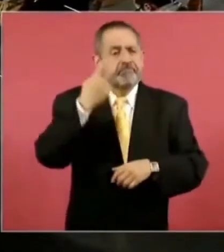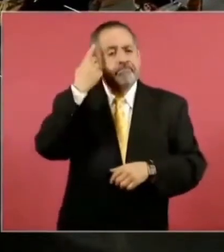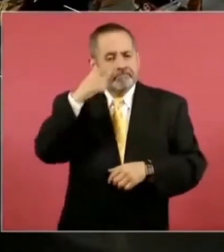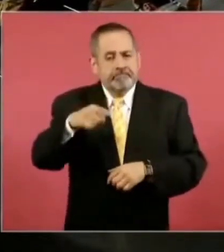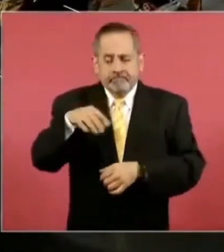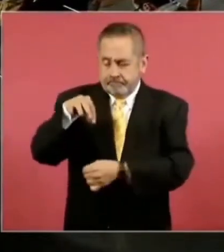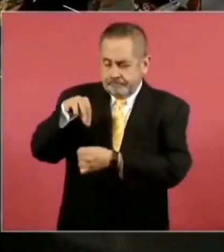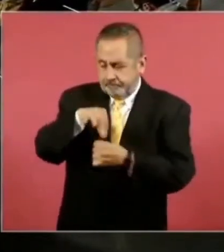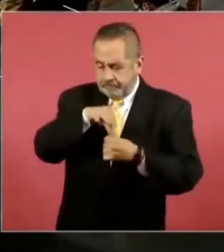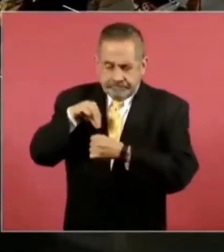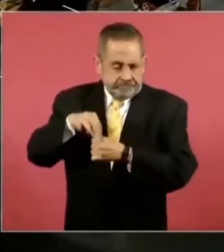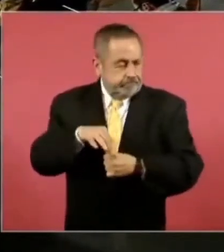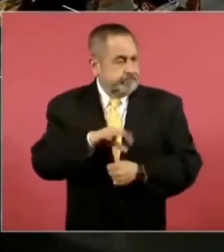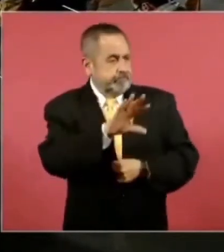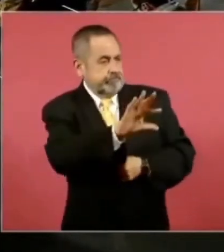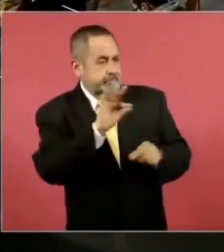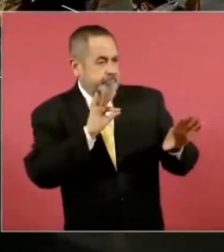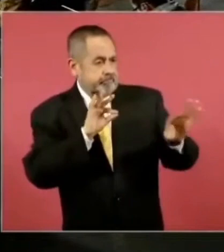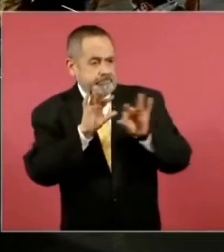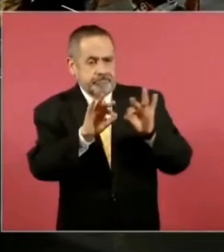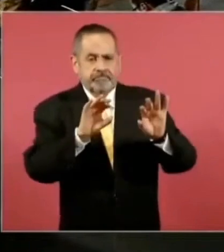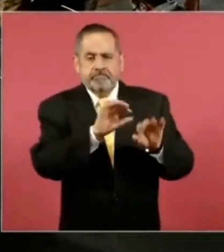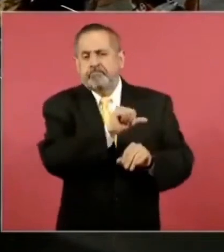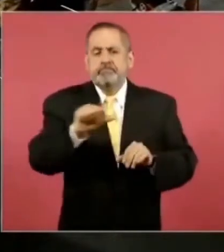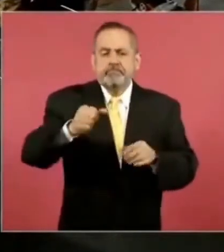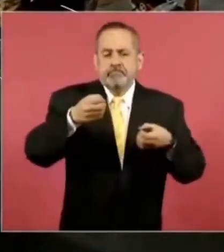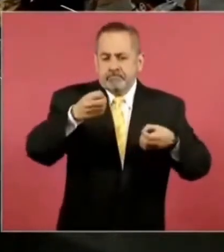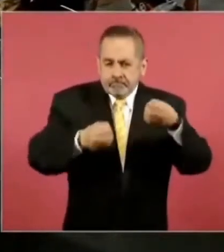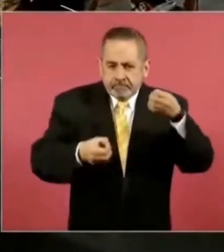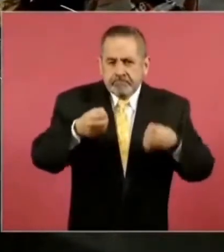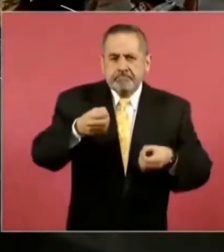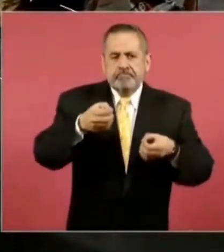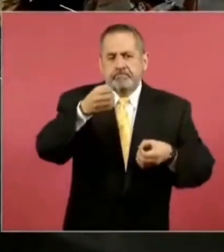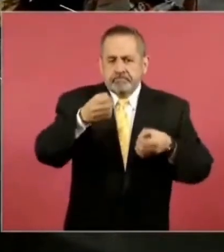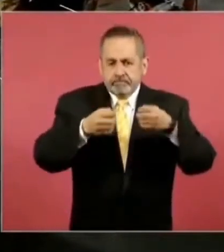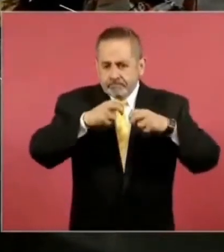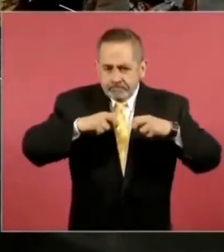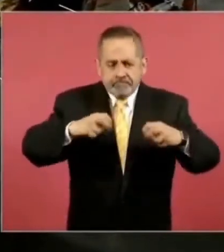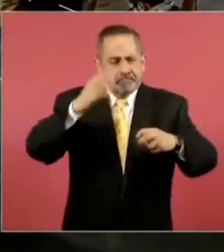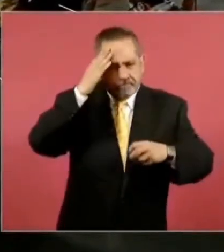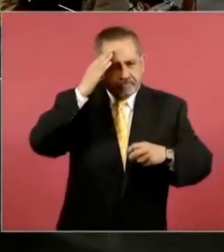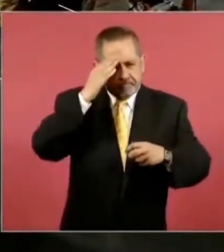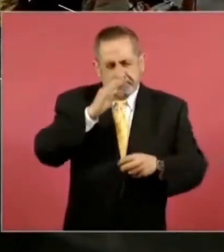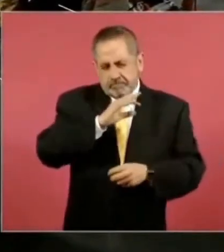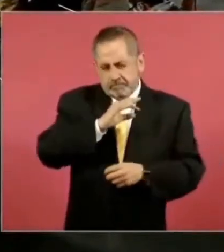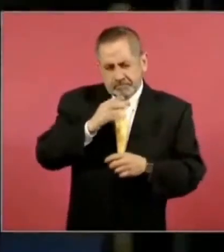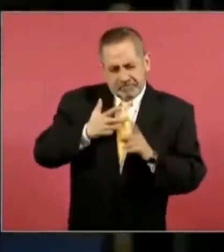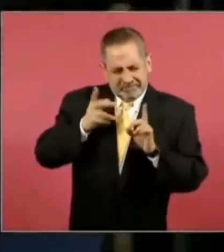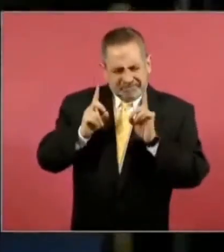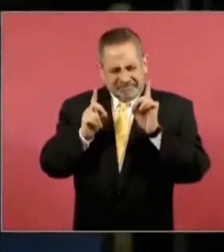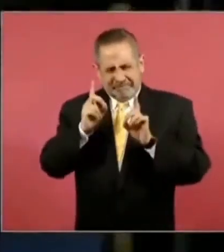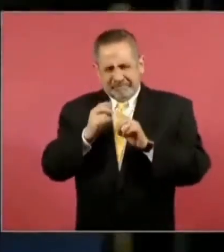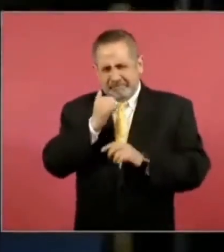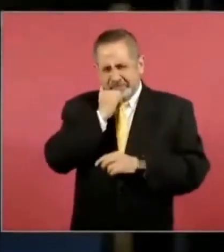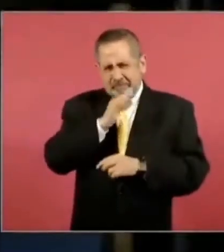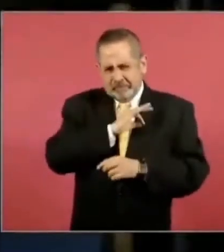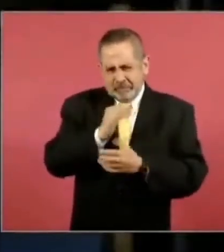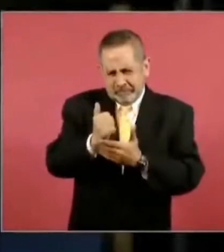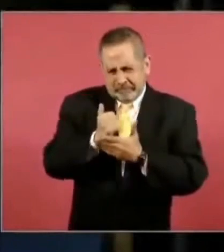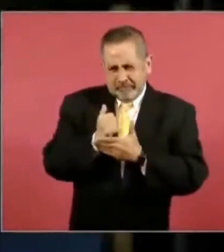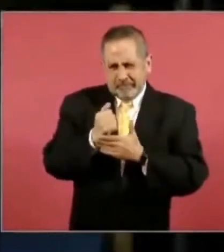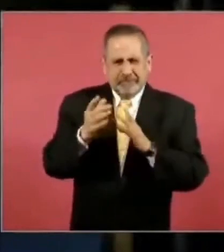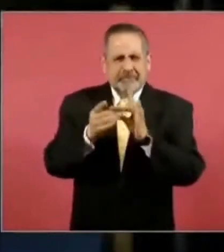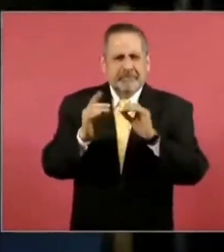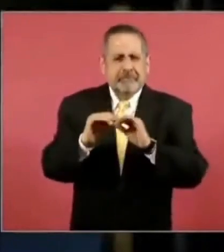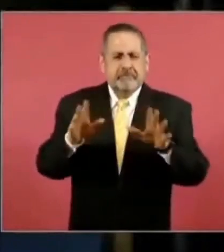a los magistrados, ministros y jueces, tengo algunas dudas. Si nos gustaría, si nos puede ayudar a aclararlas.